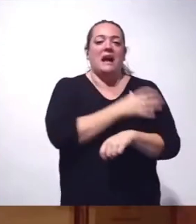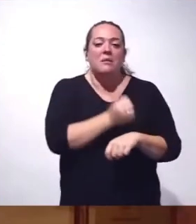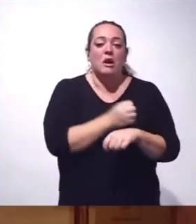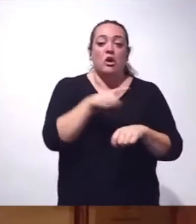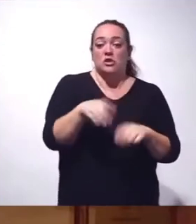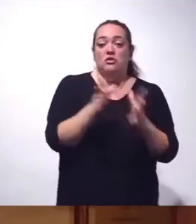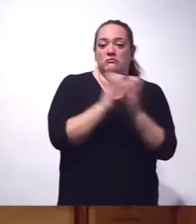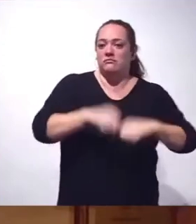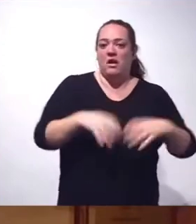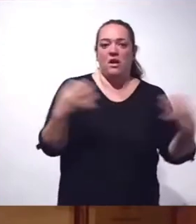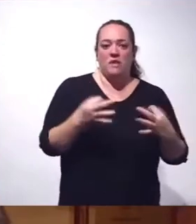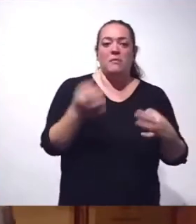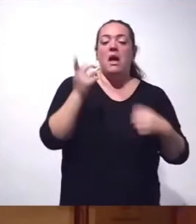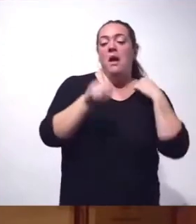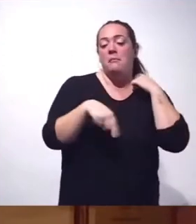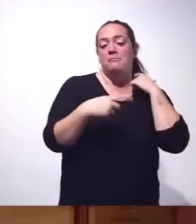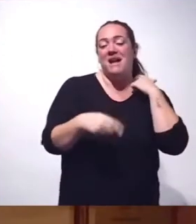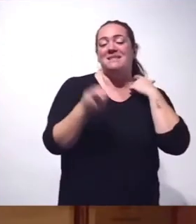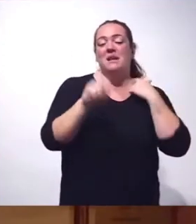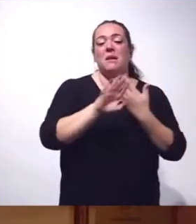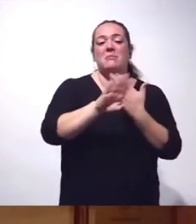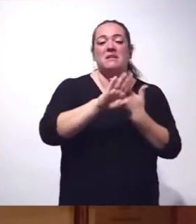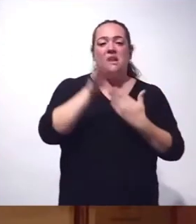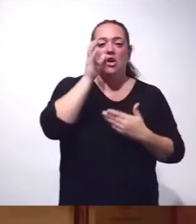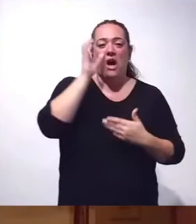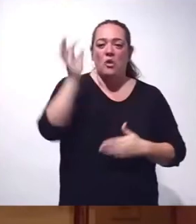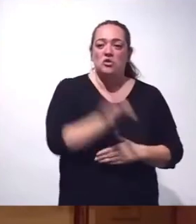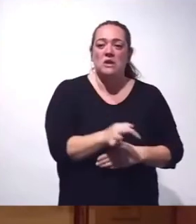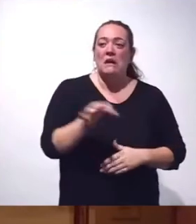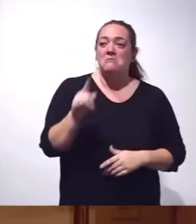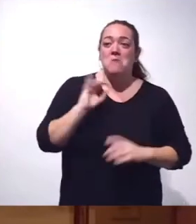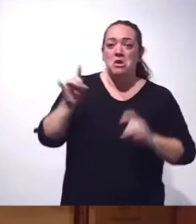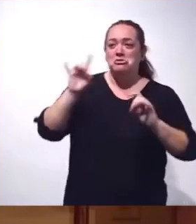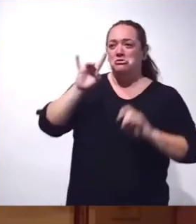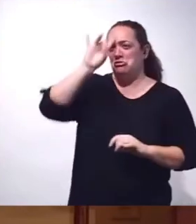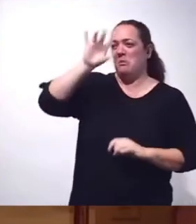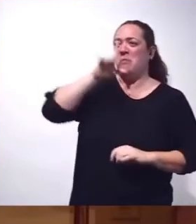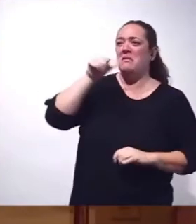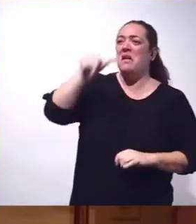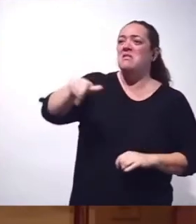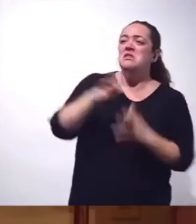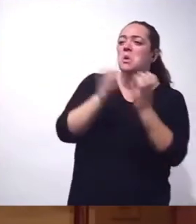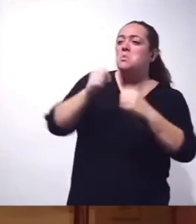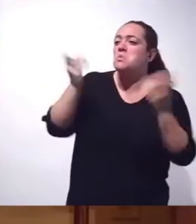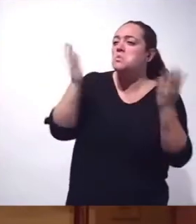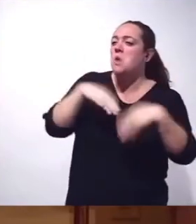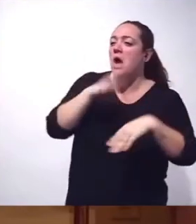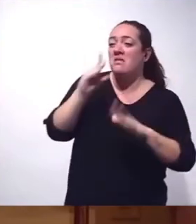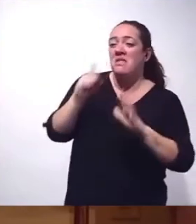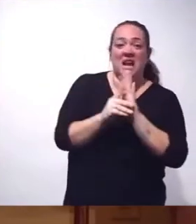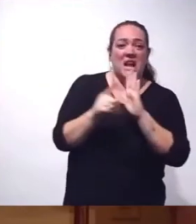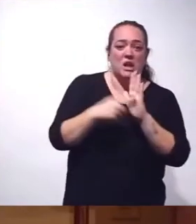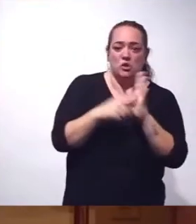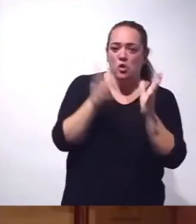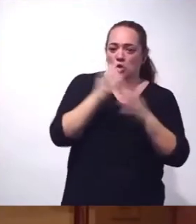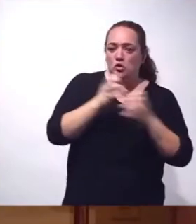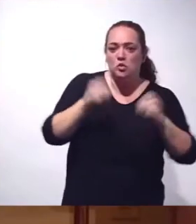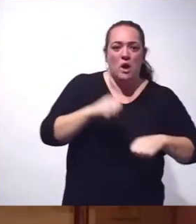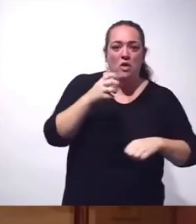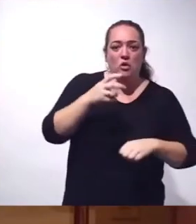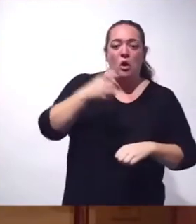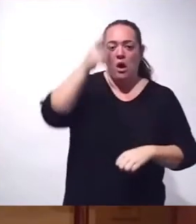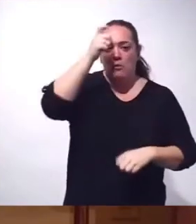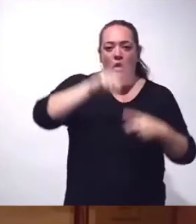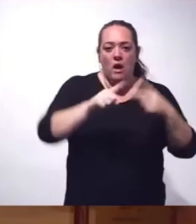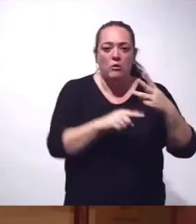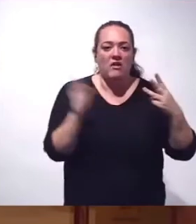Y escuchando también a los vecinos. Por eso sorprende cuando dicen que no hay consenso cuando estamos hablando de un decreto consensuado con los tres municipios afectados, con